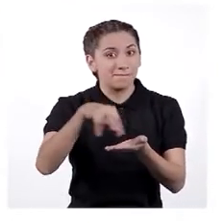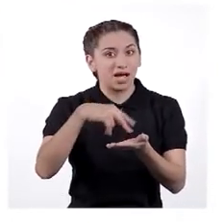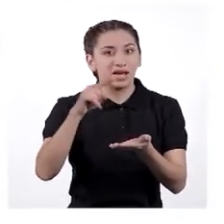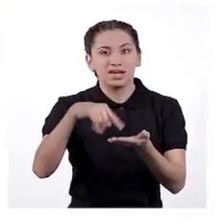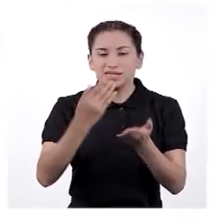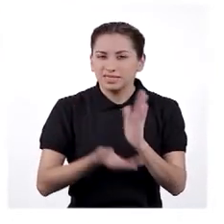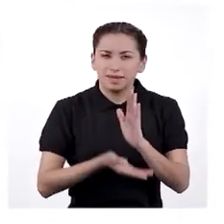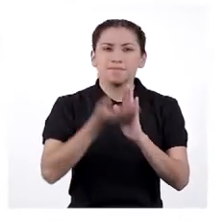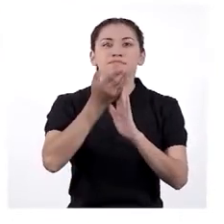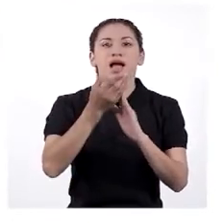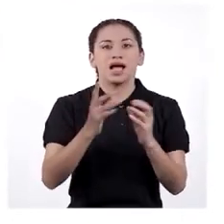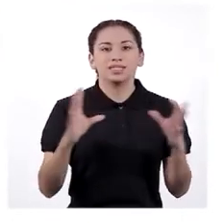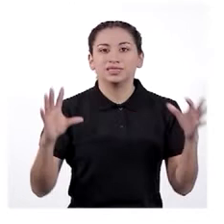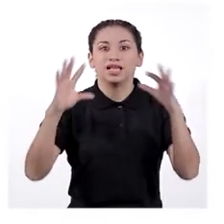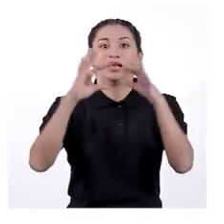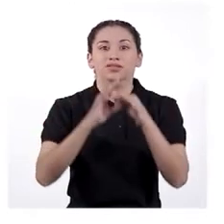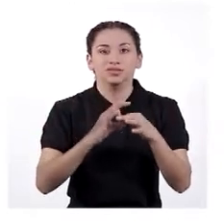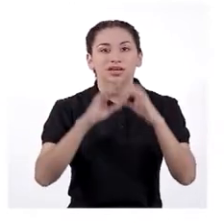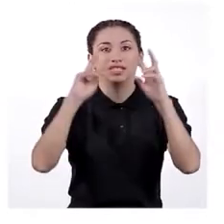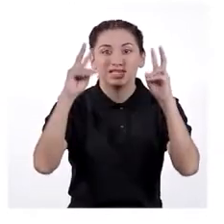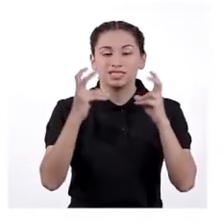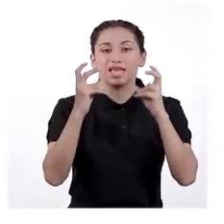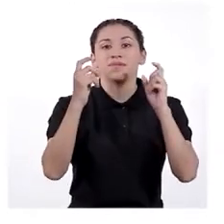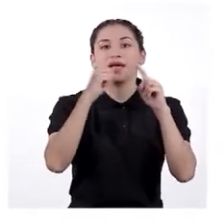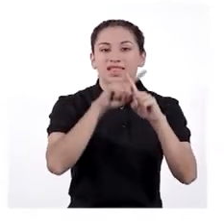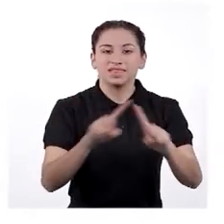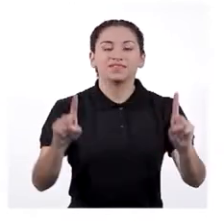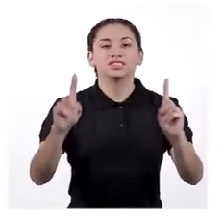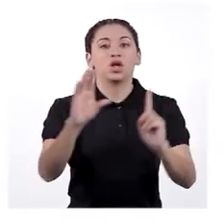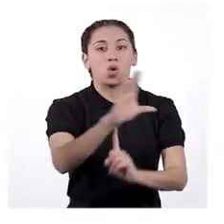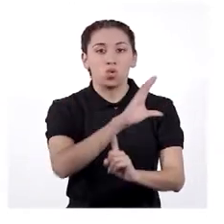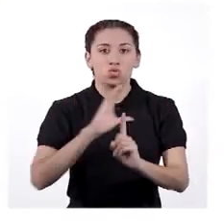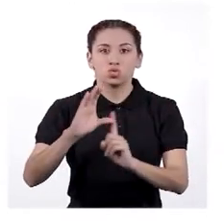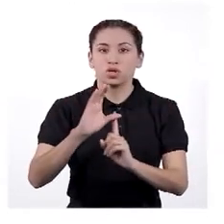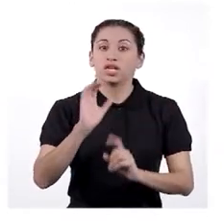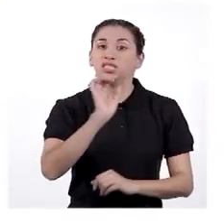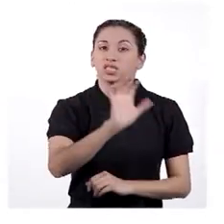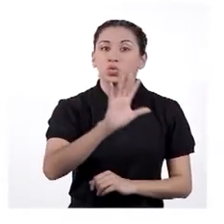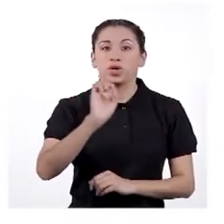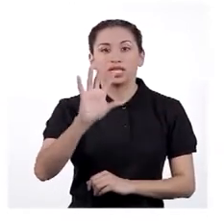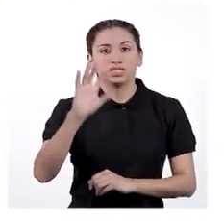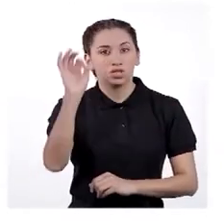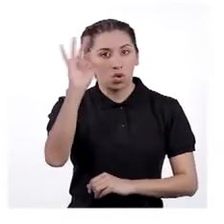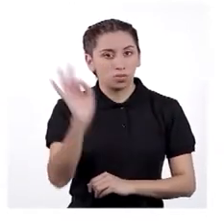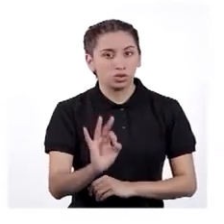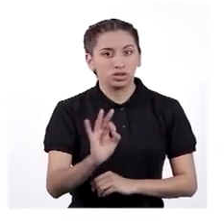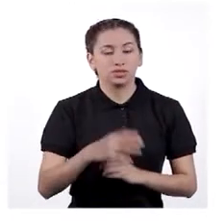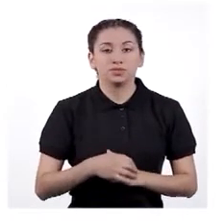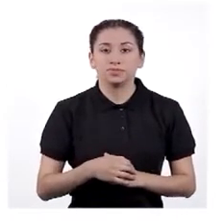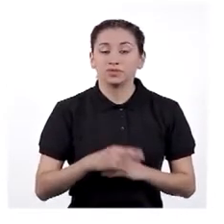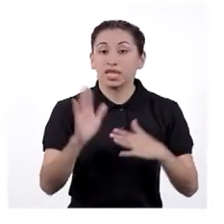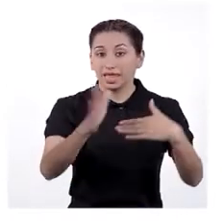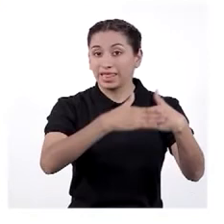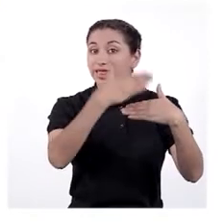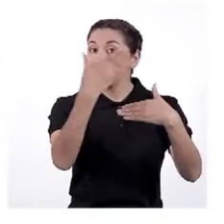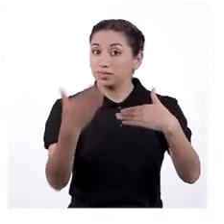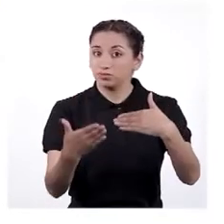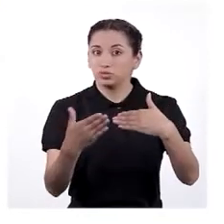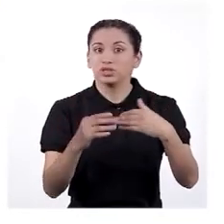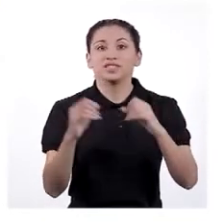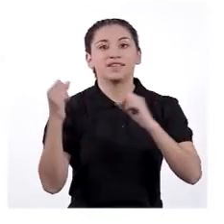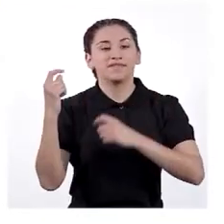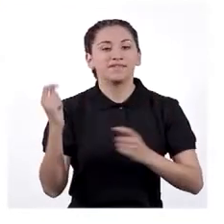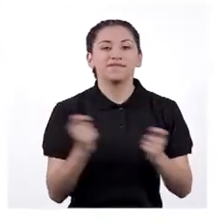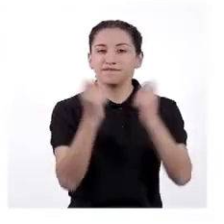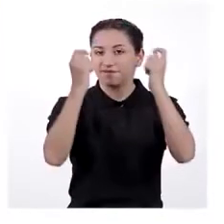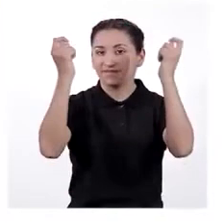típicas como la expresión más asociada a la diversidad cultural, con 55%, seguido de